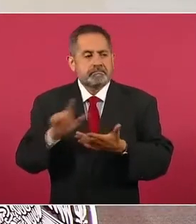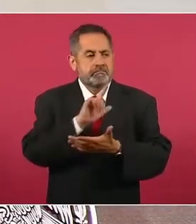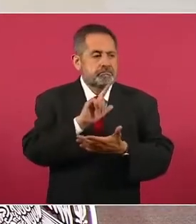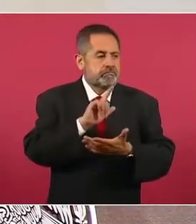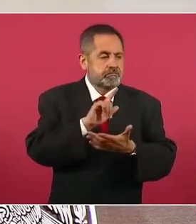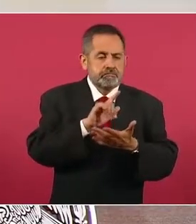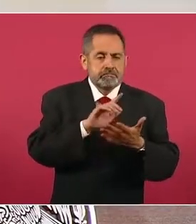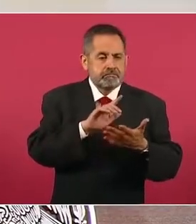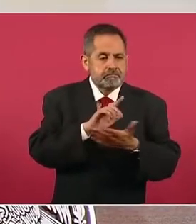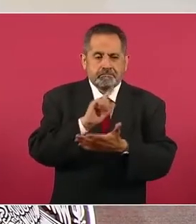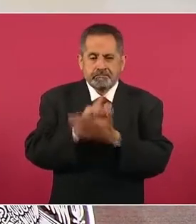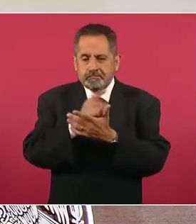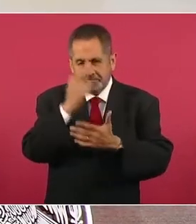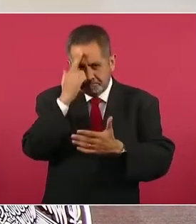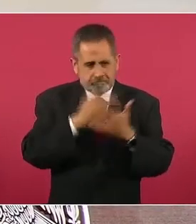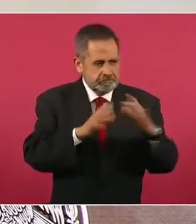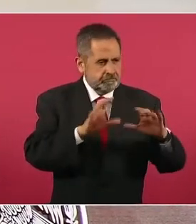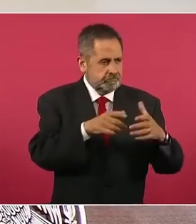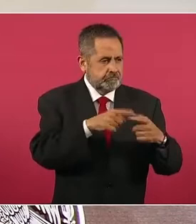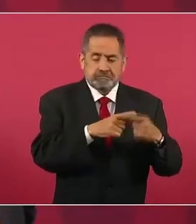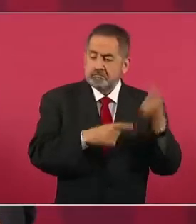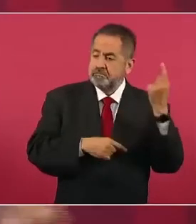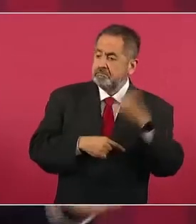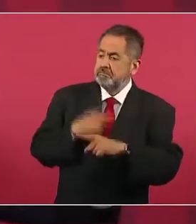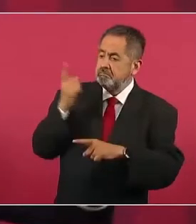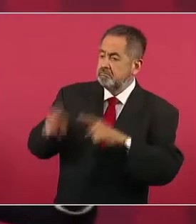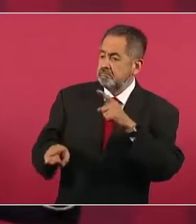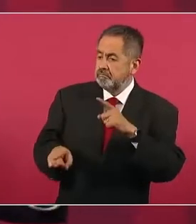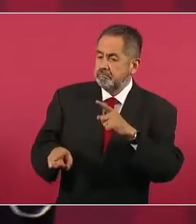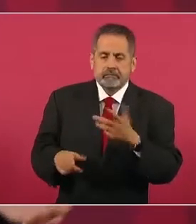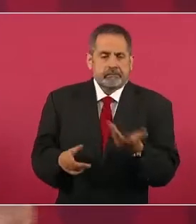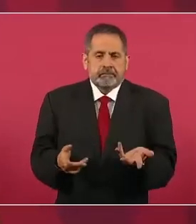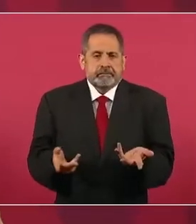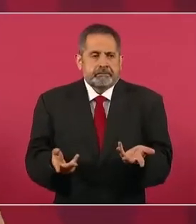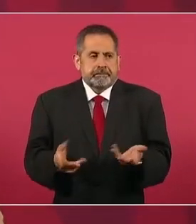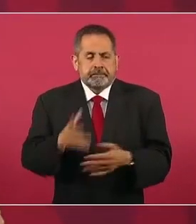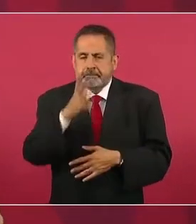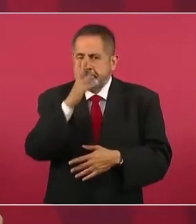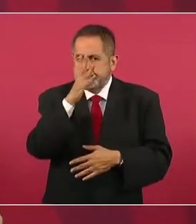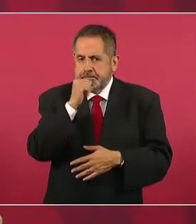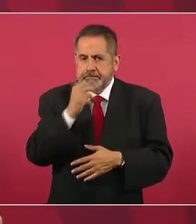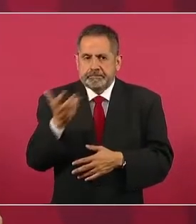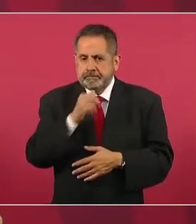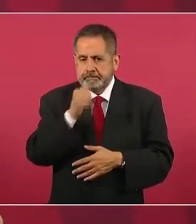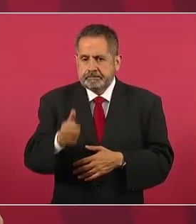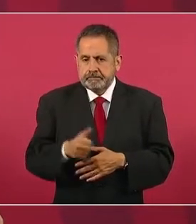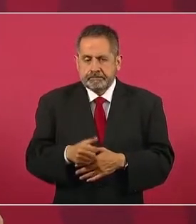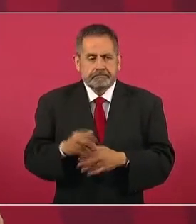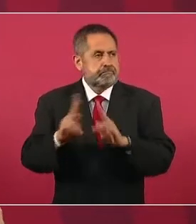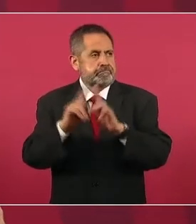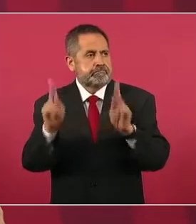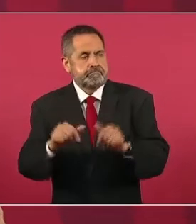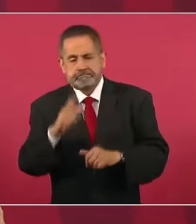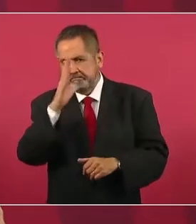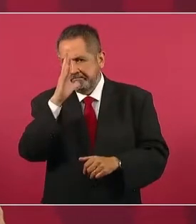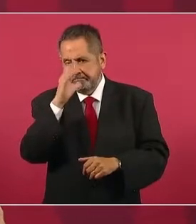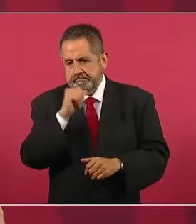pues no hay ninguna garantía. De conseguir la paz.